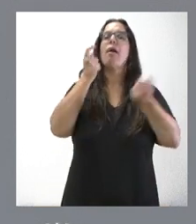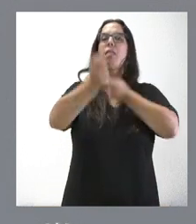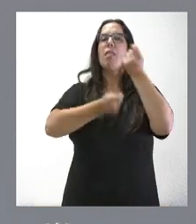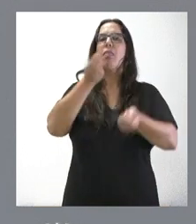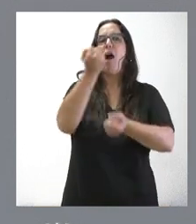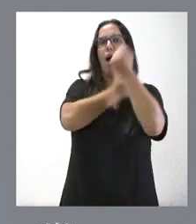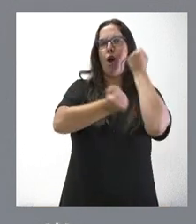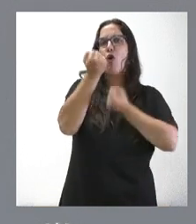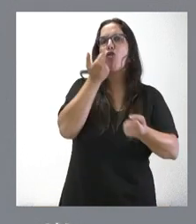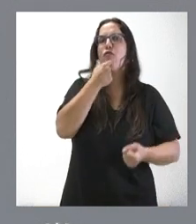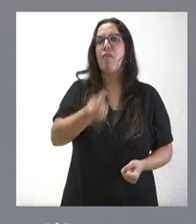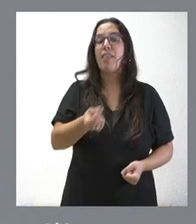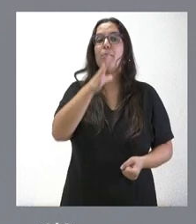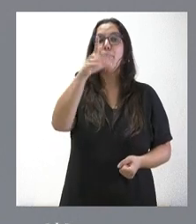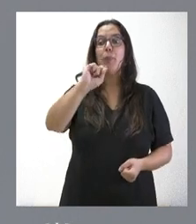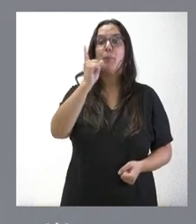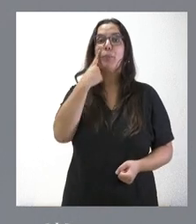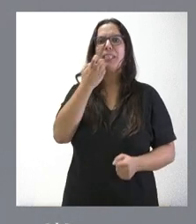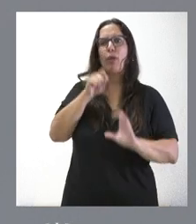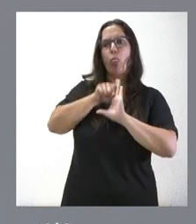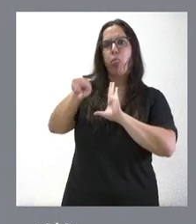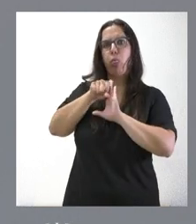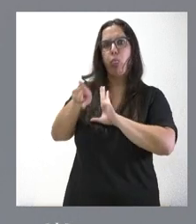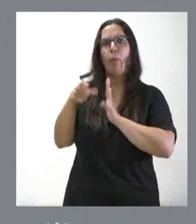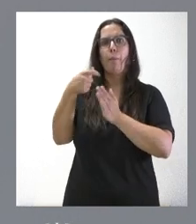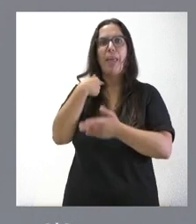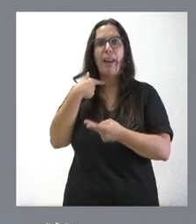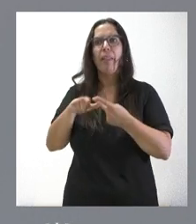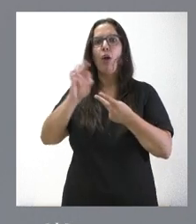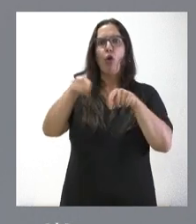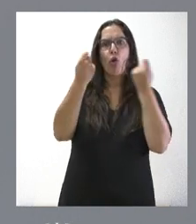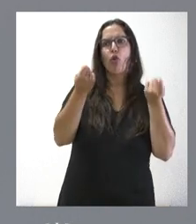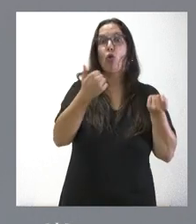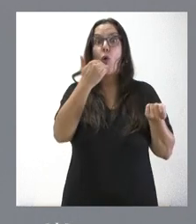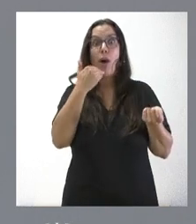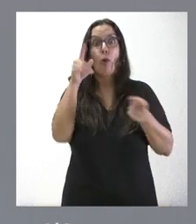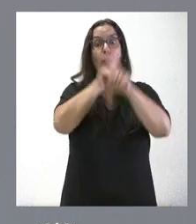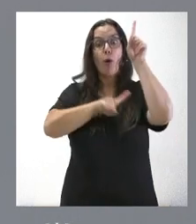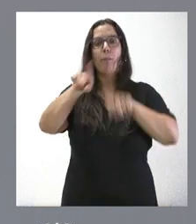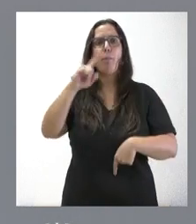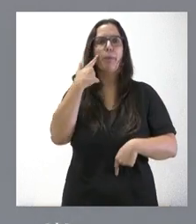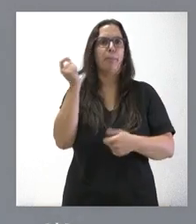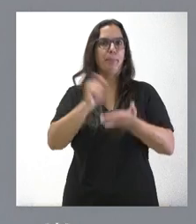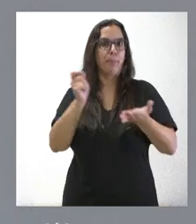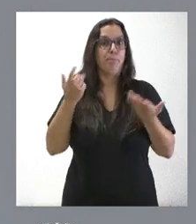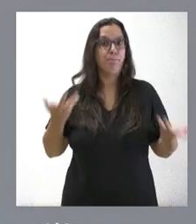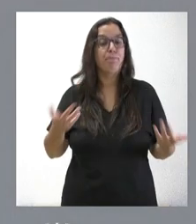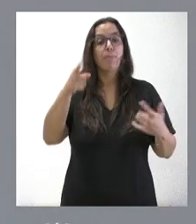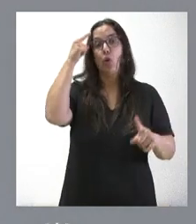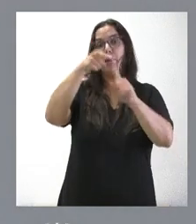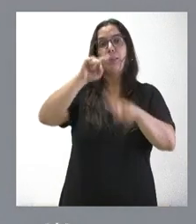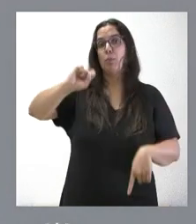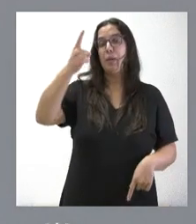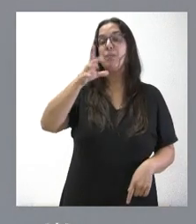al facilitar la detección precoz de fugas, roturas o filtraciones. En definitiva, este es el objetivo básico, porque, como les digo,